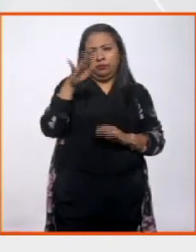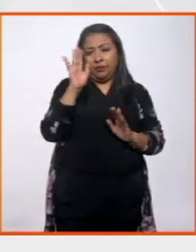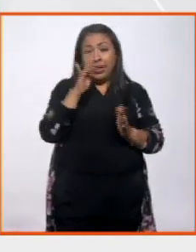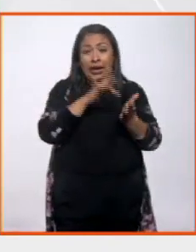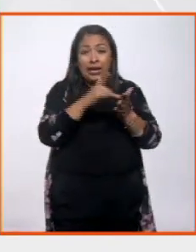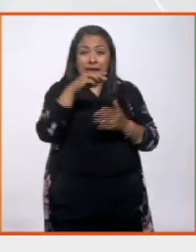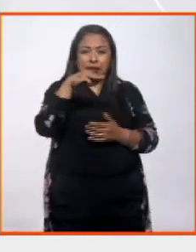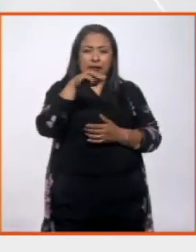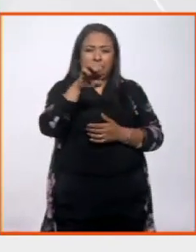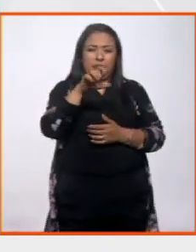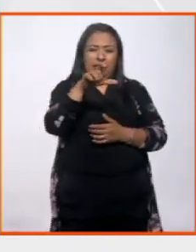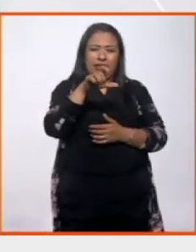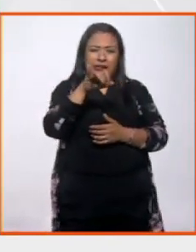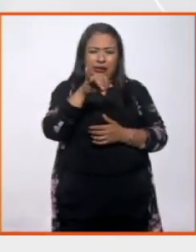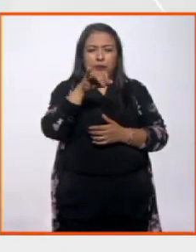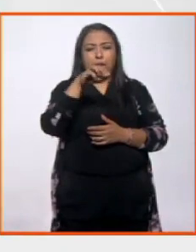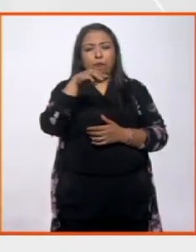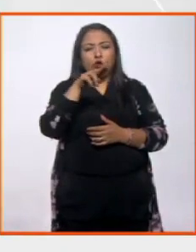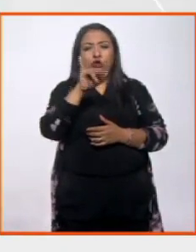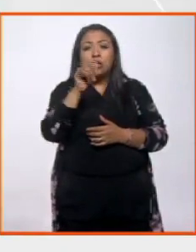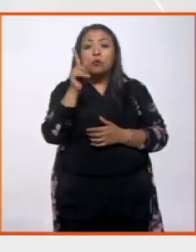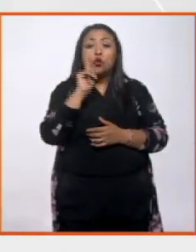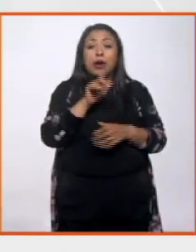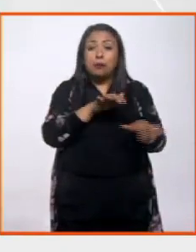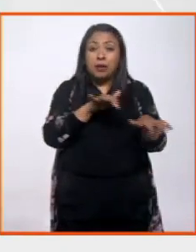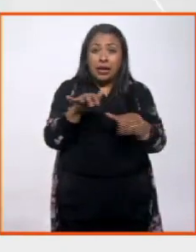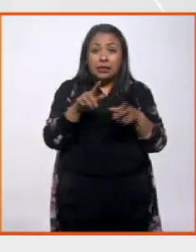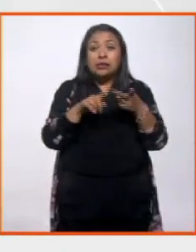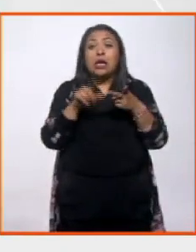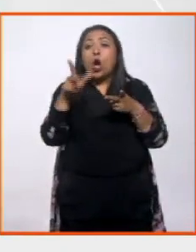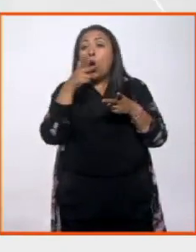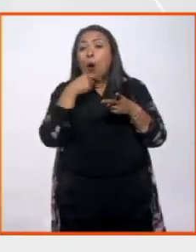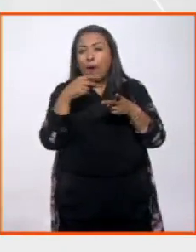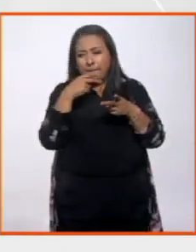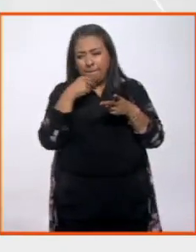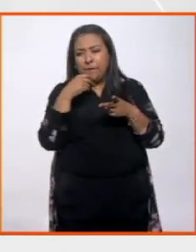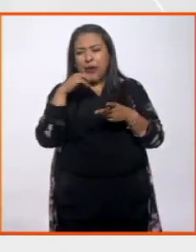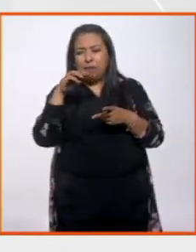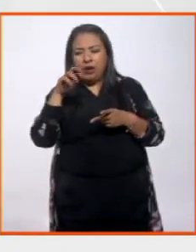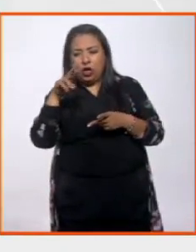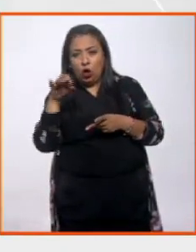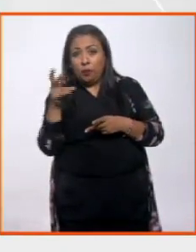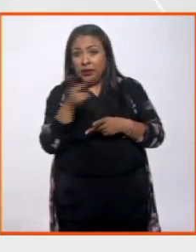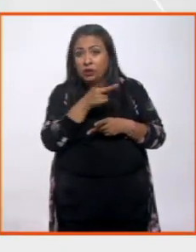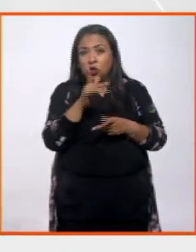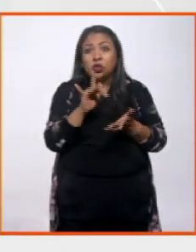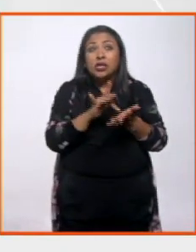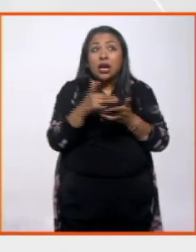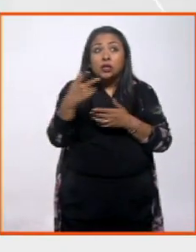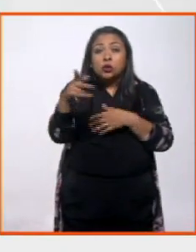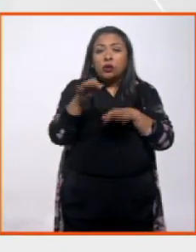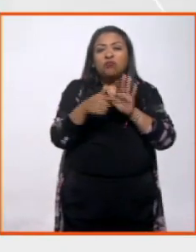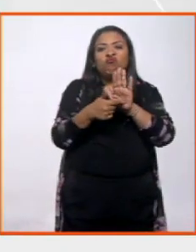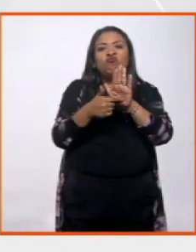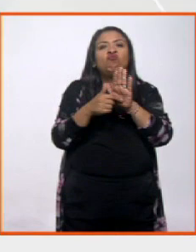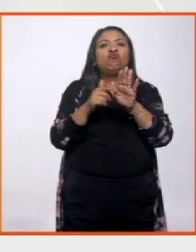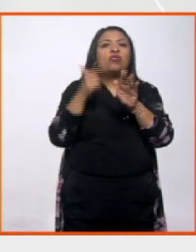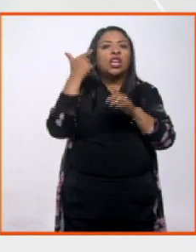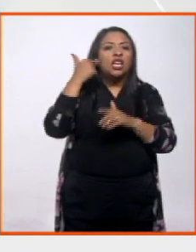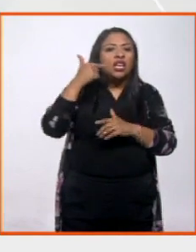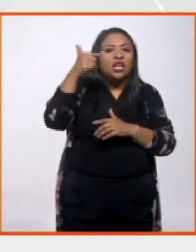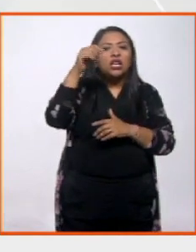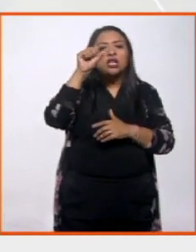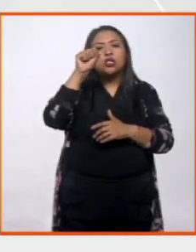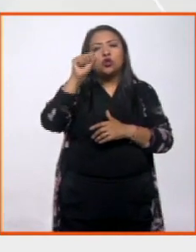Mexi Music, gracias al trabajo de la pianista Lina Ramírez y de Mario López, han estado presentes en giras en el sudeste